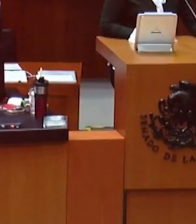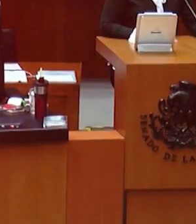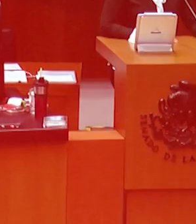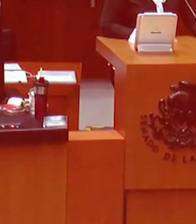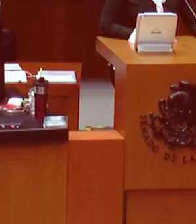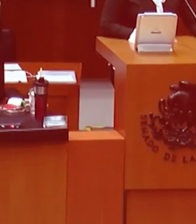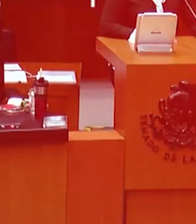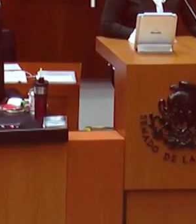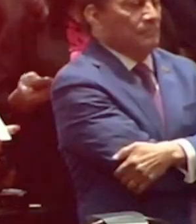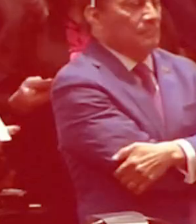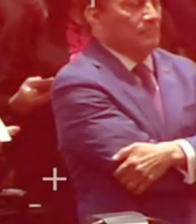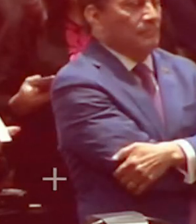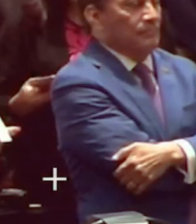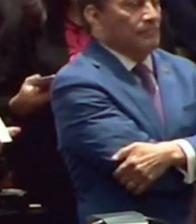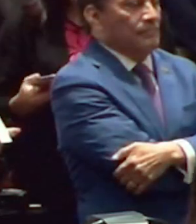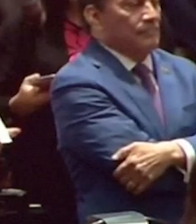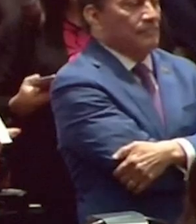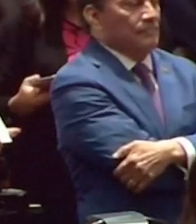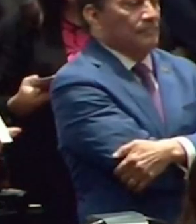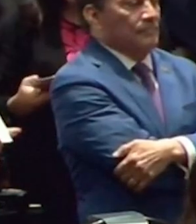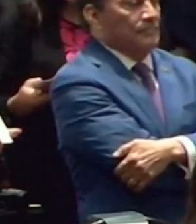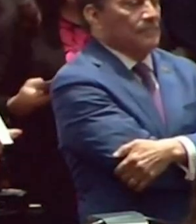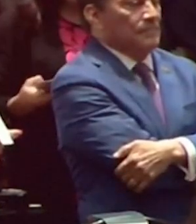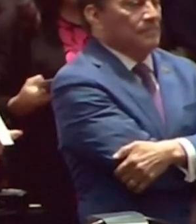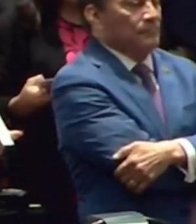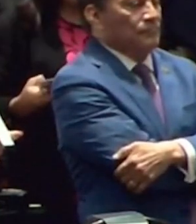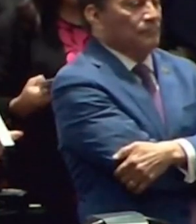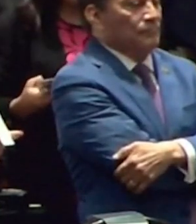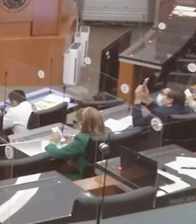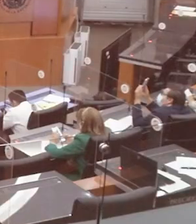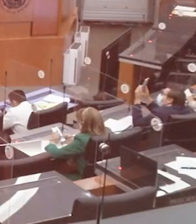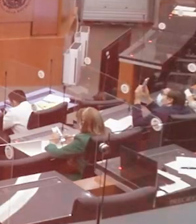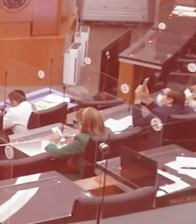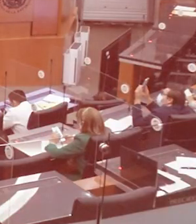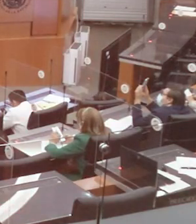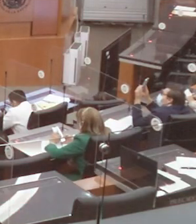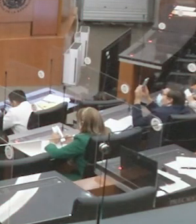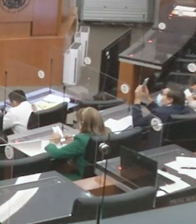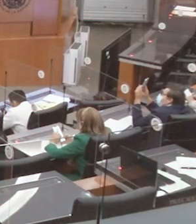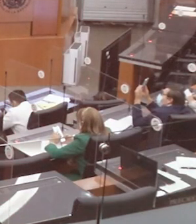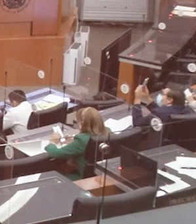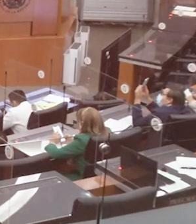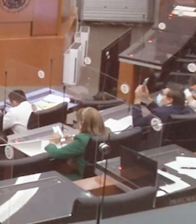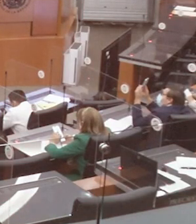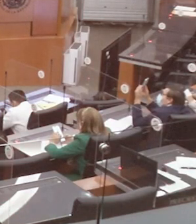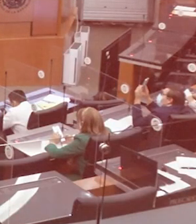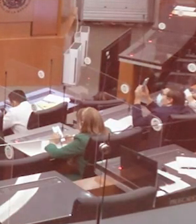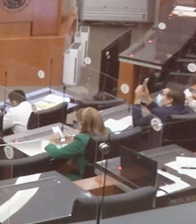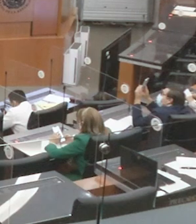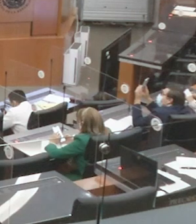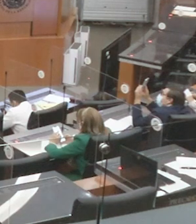La mayor parte de reformas a las leyes secundarias en materia electoral, el llamado Plan B, ya fue aprobado por el Congreso de la Unión.